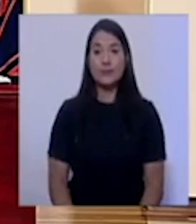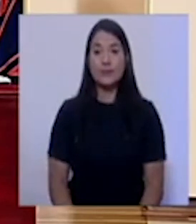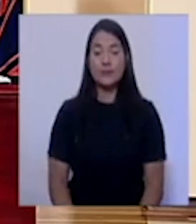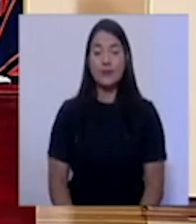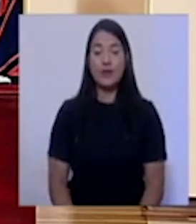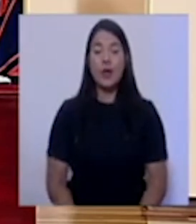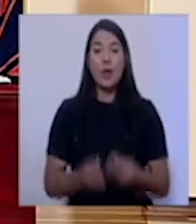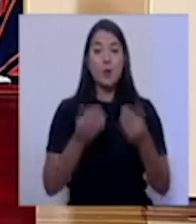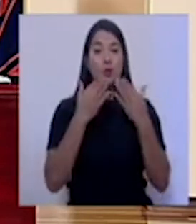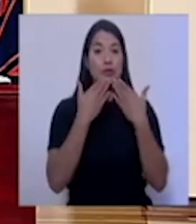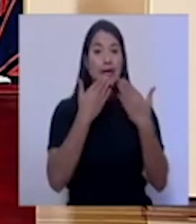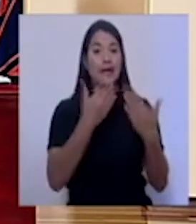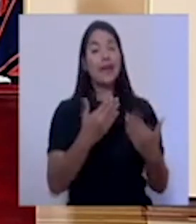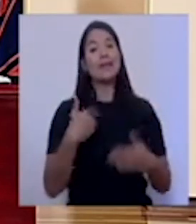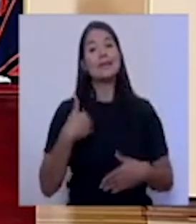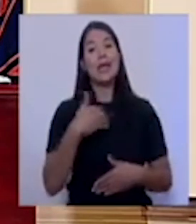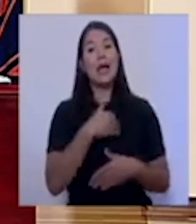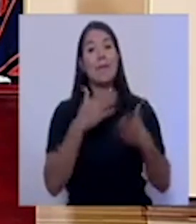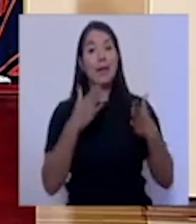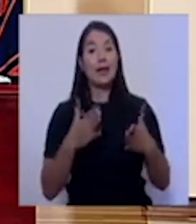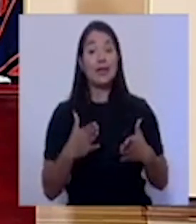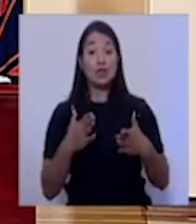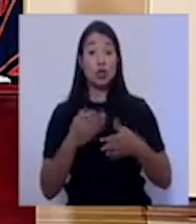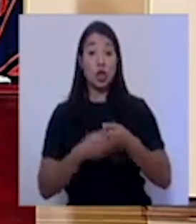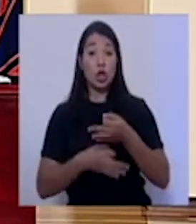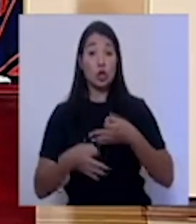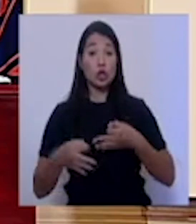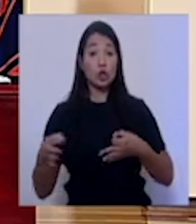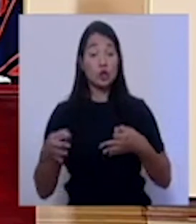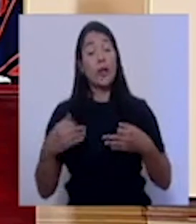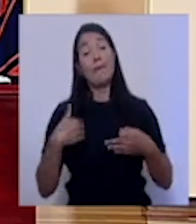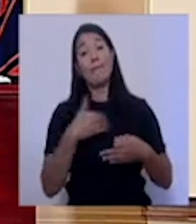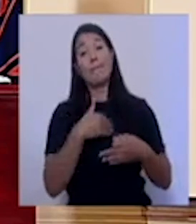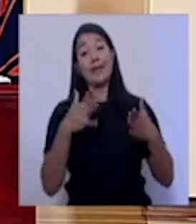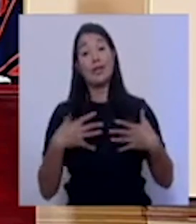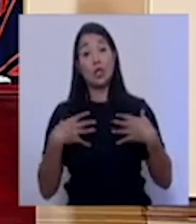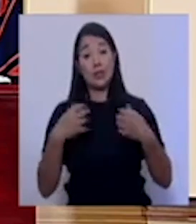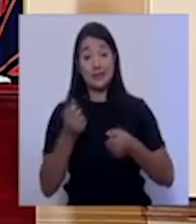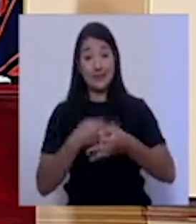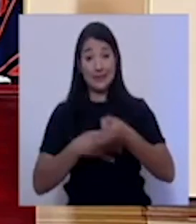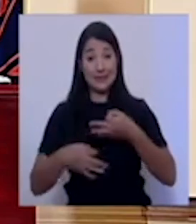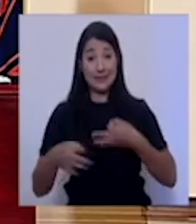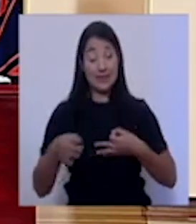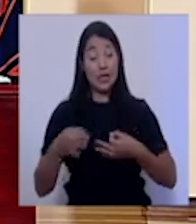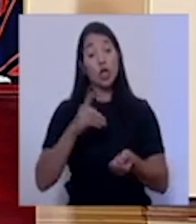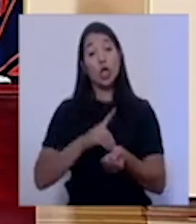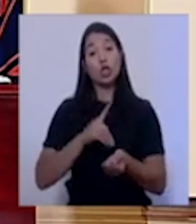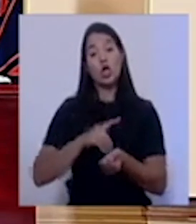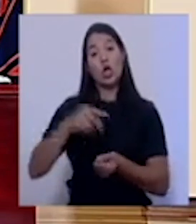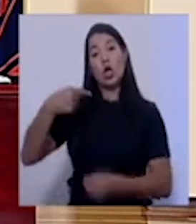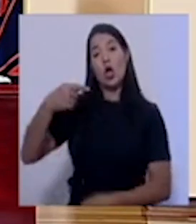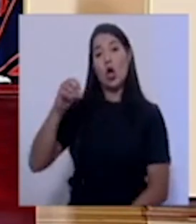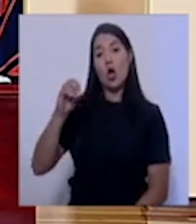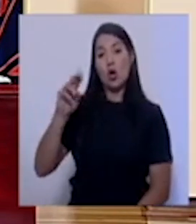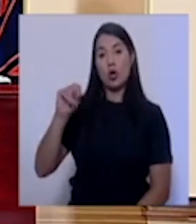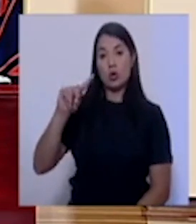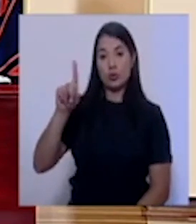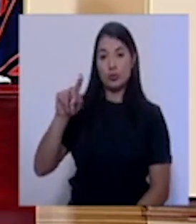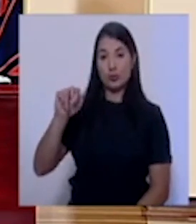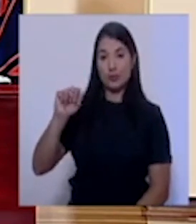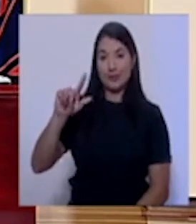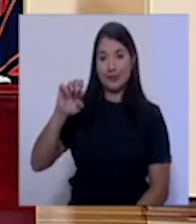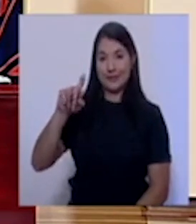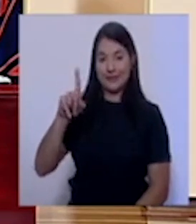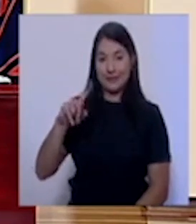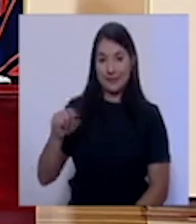Muchas gracias al ministro A.I. de Salud del doctor Pedro González por el reporte ofrecido y nuevamente a todos y todas